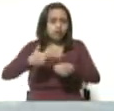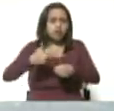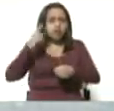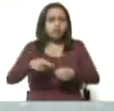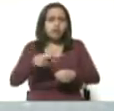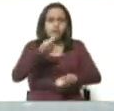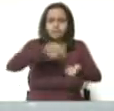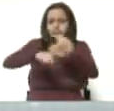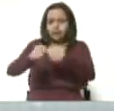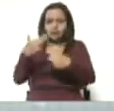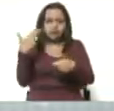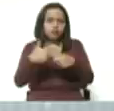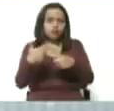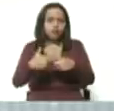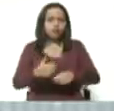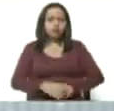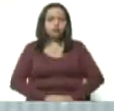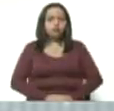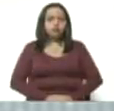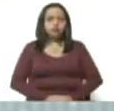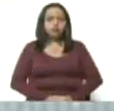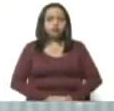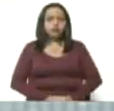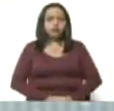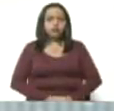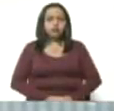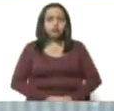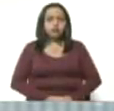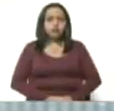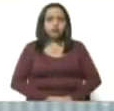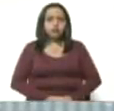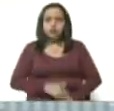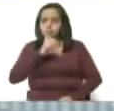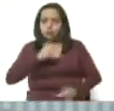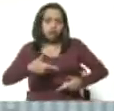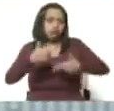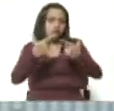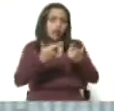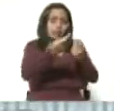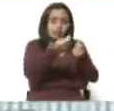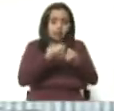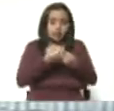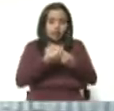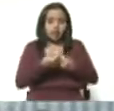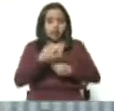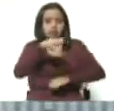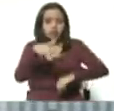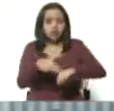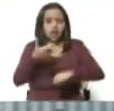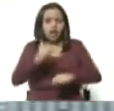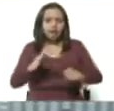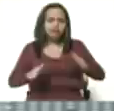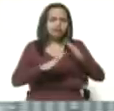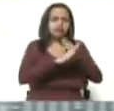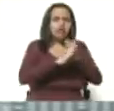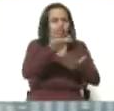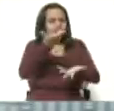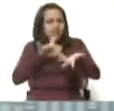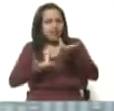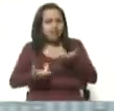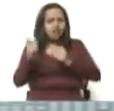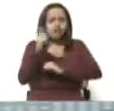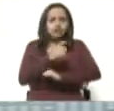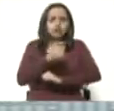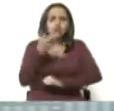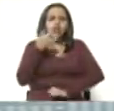exportación de petróleo, el tratar de que no haya ingreso nacional, el obstaculizar la importación de los insumos